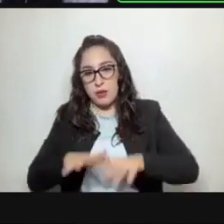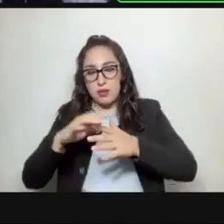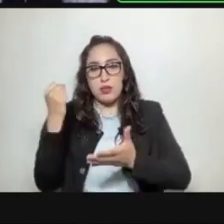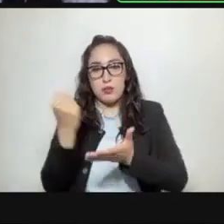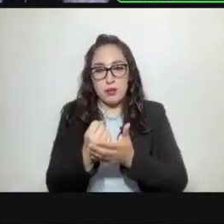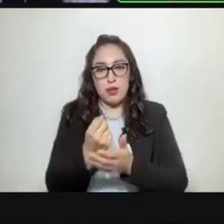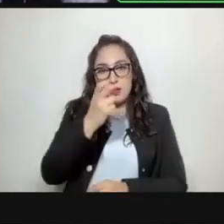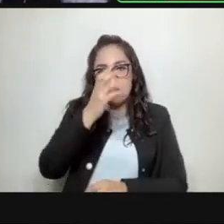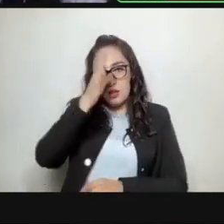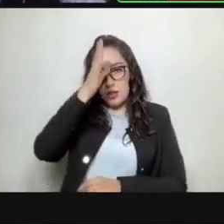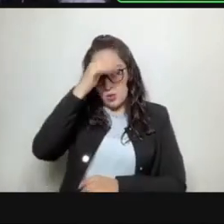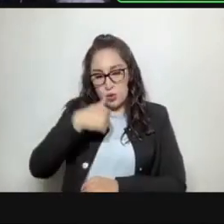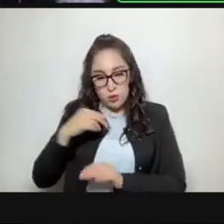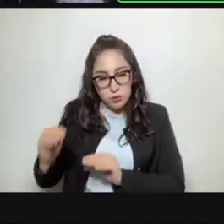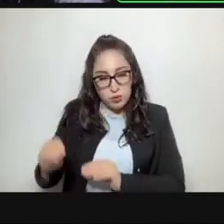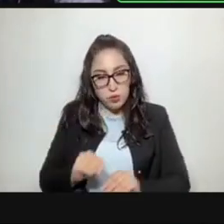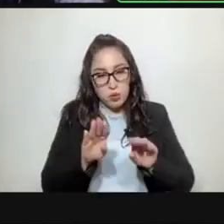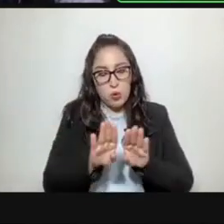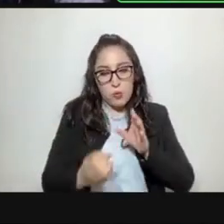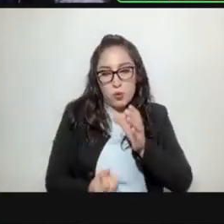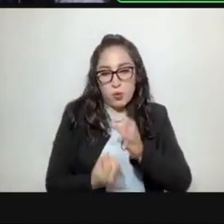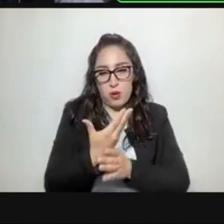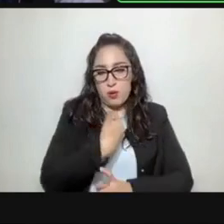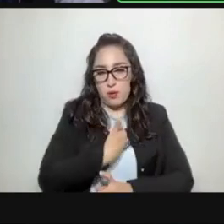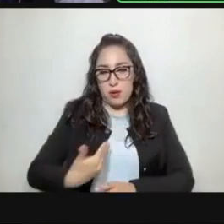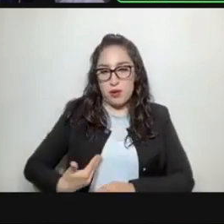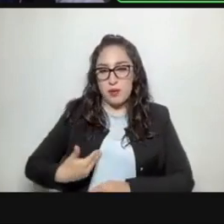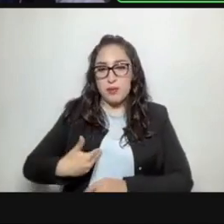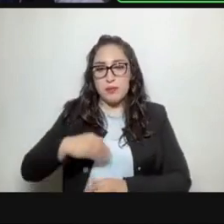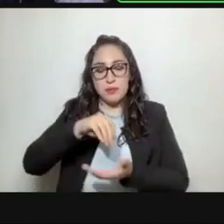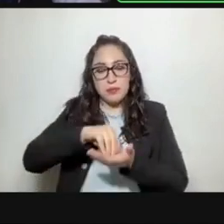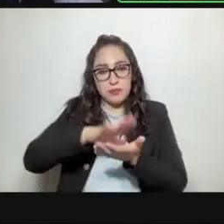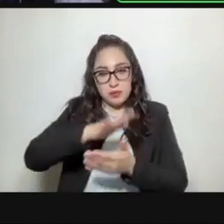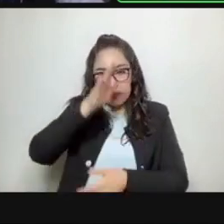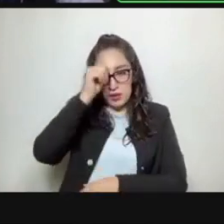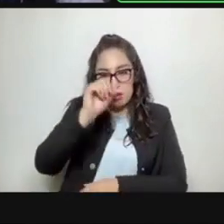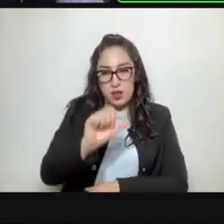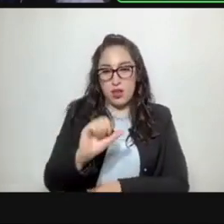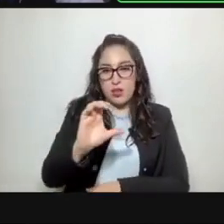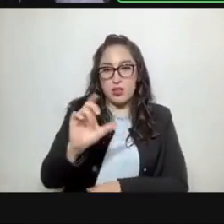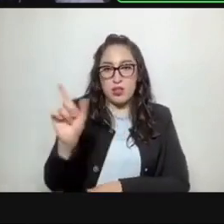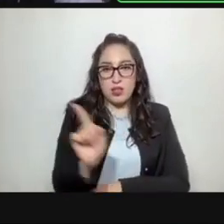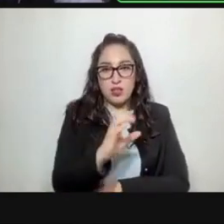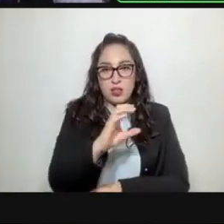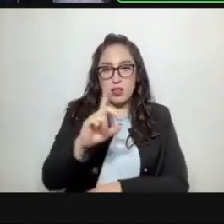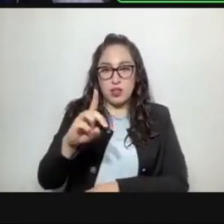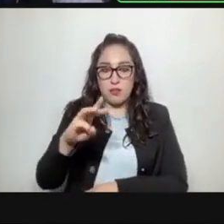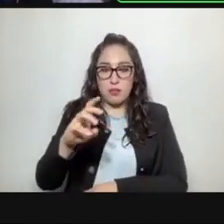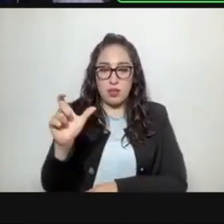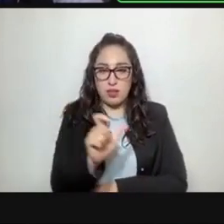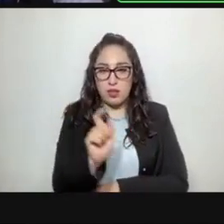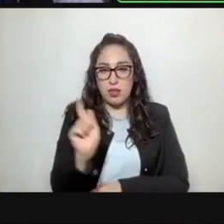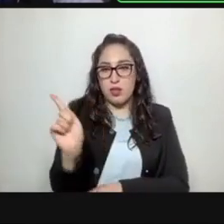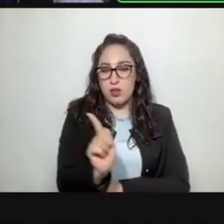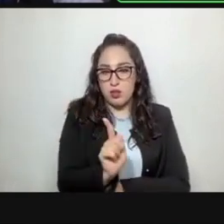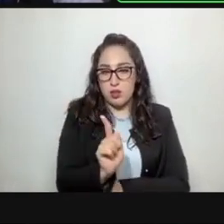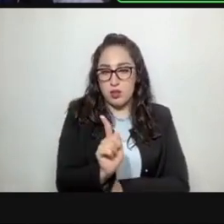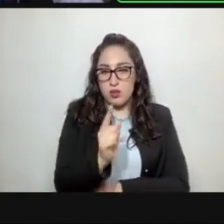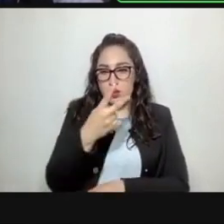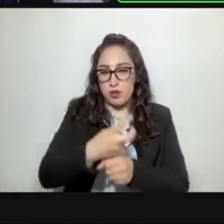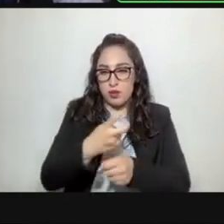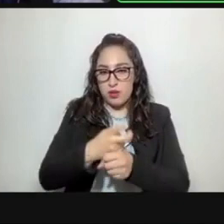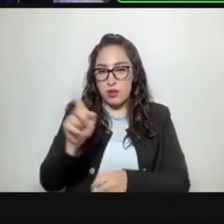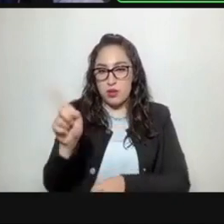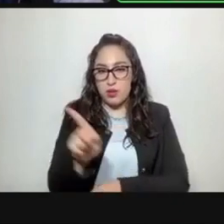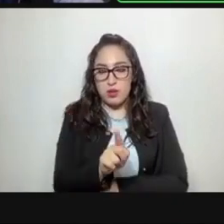Congreso de la Ciudad de México Segunda la Legislatura el acuerdo AC diagonal CCMX diagonal dos diagonal